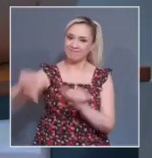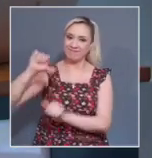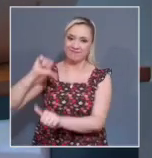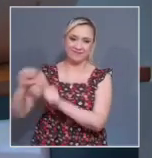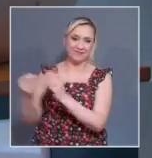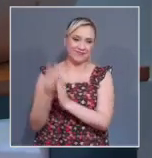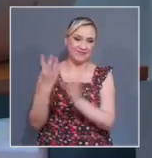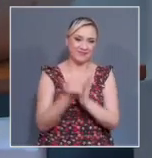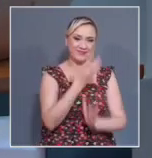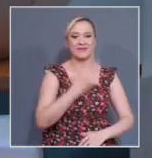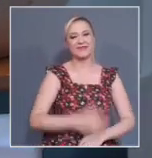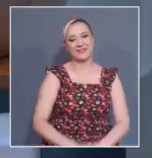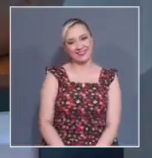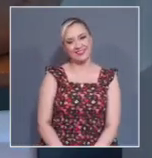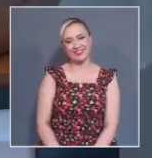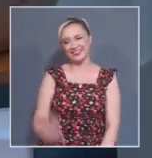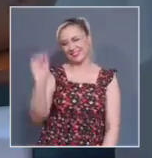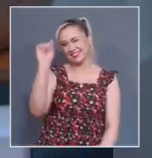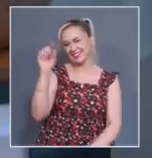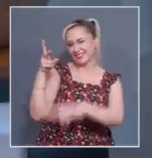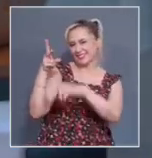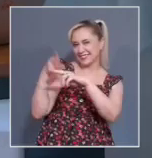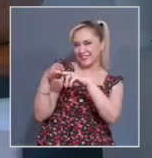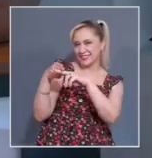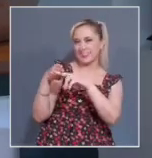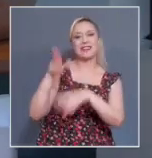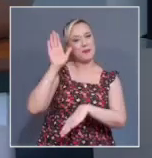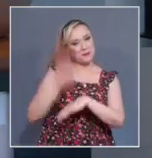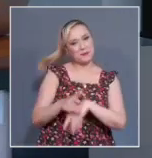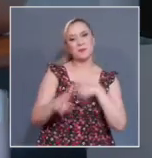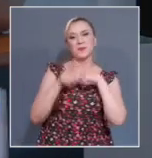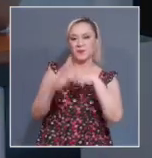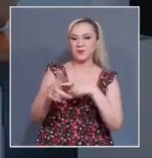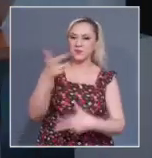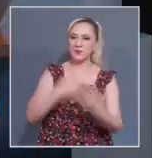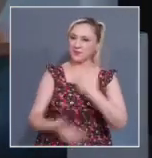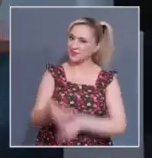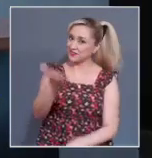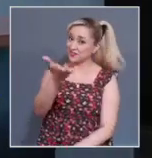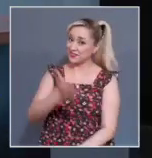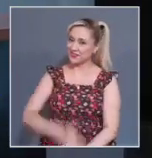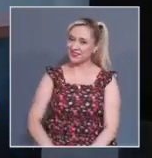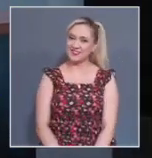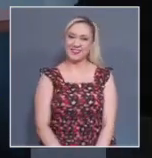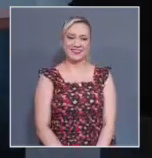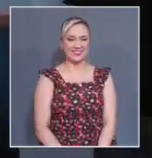Vámonos rápidamente a un corte y ya regresamos con más información. No se vayan.